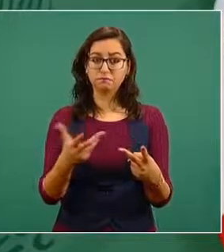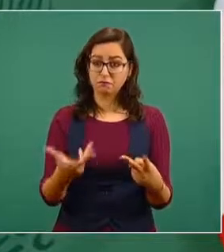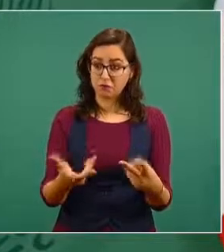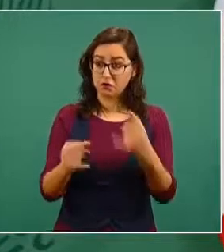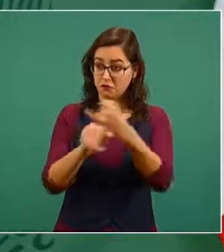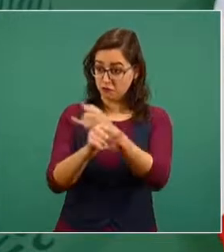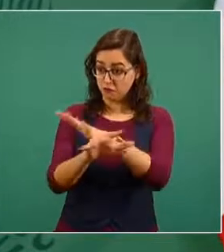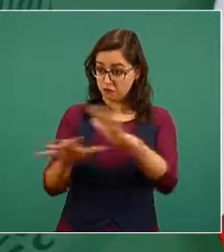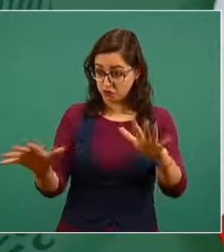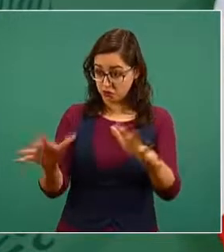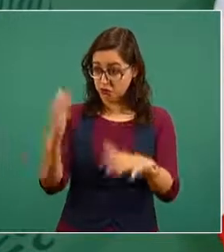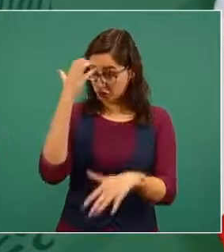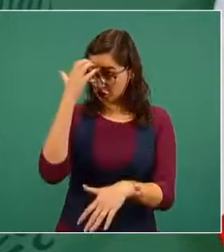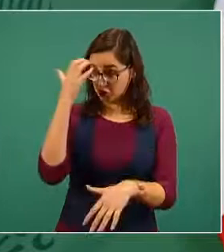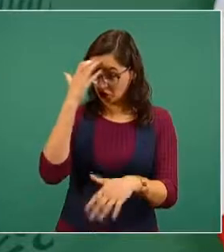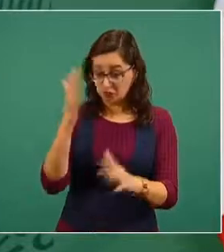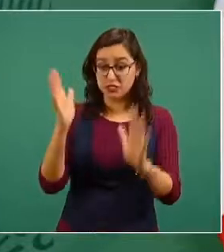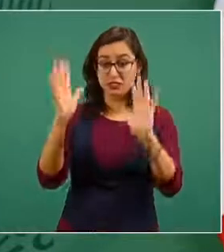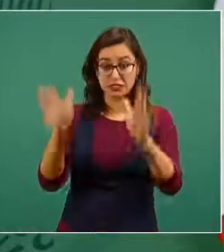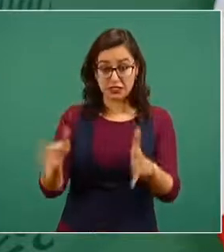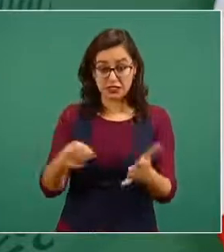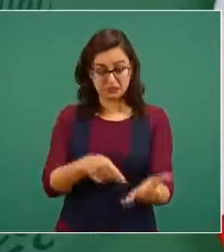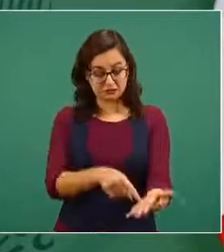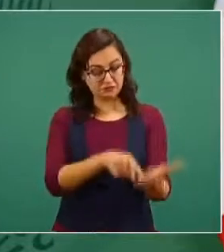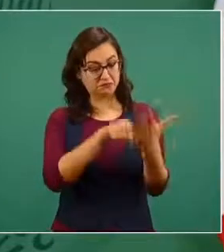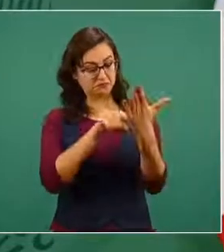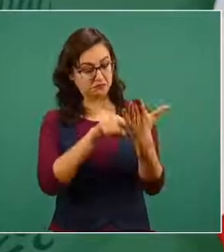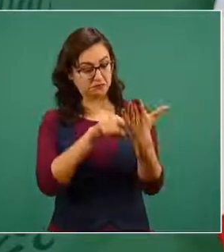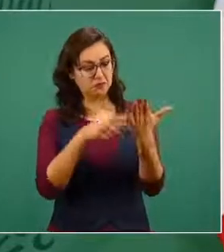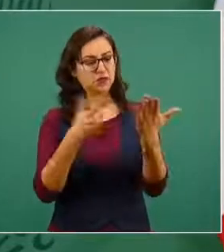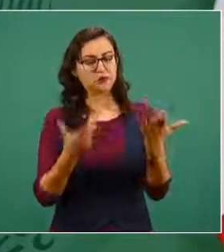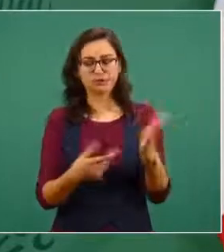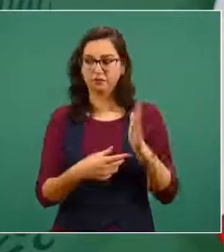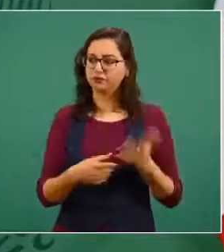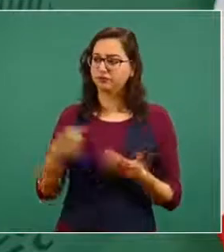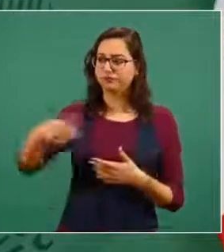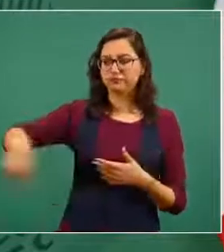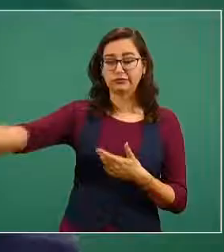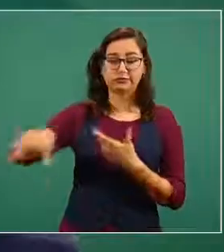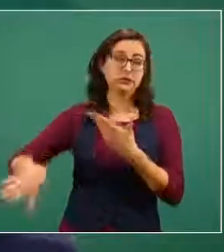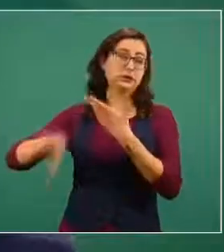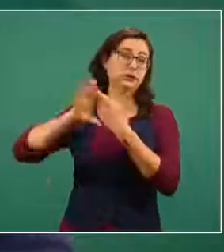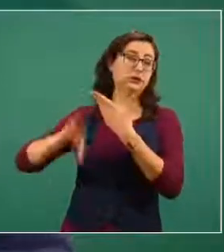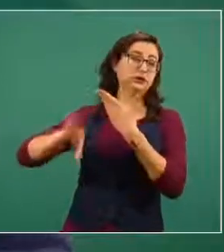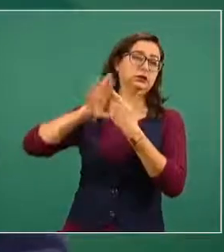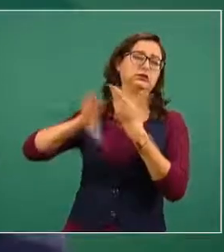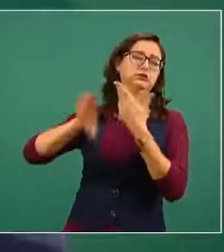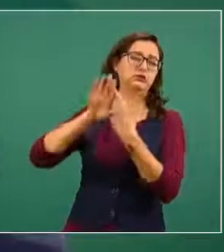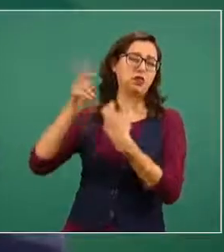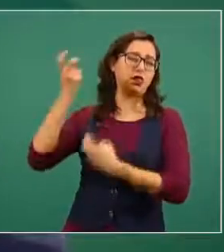los adversarios nuestros y a los